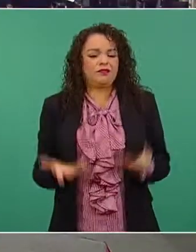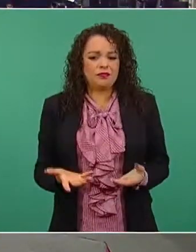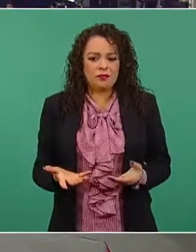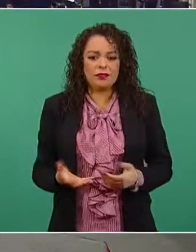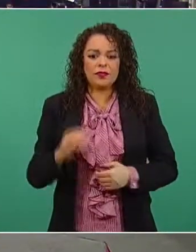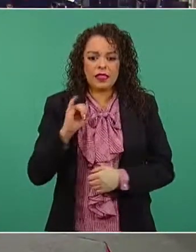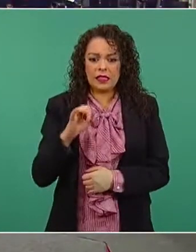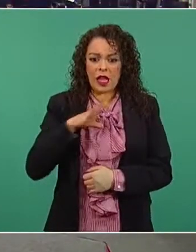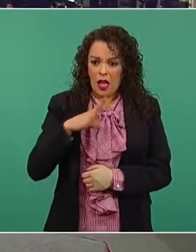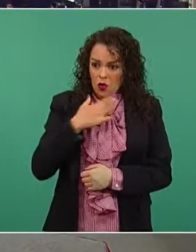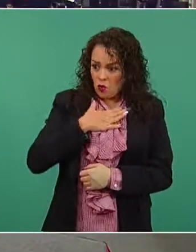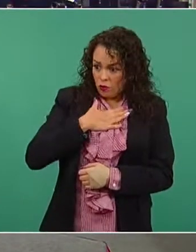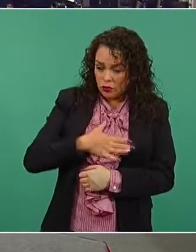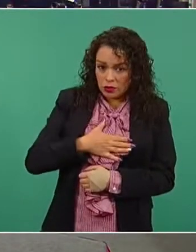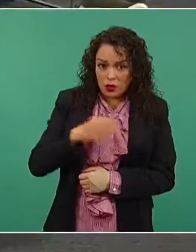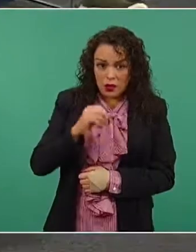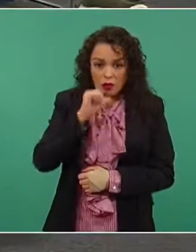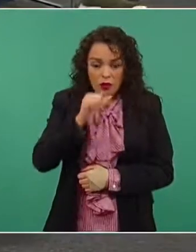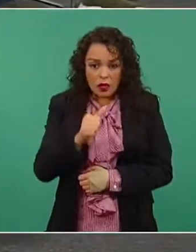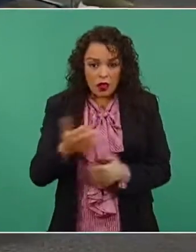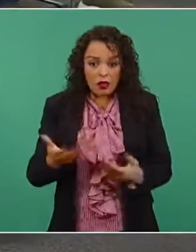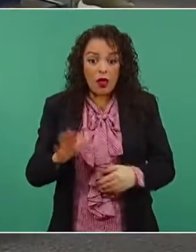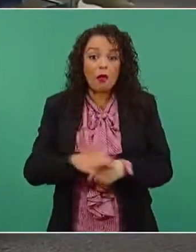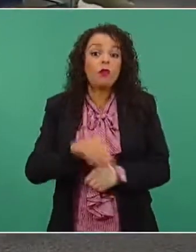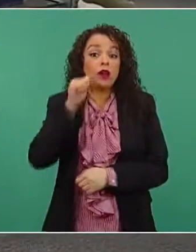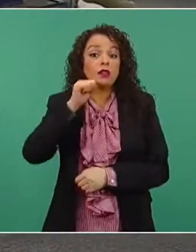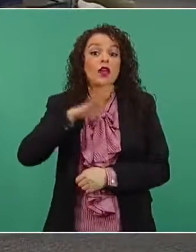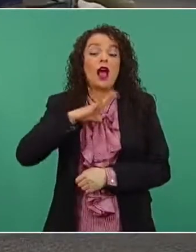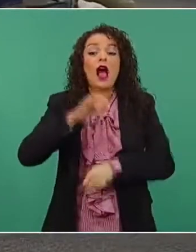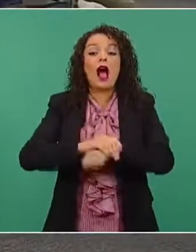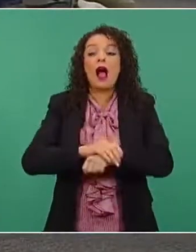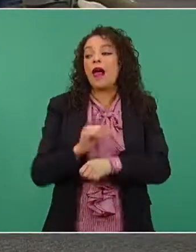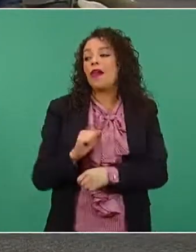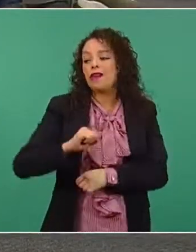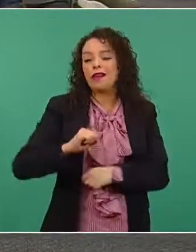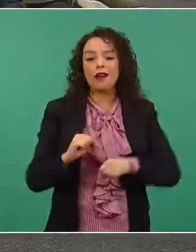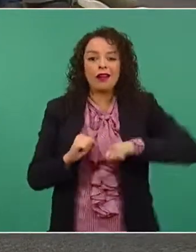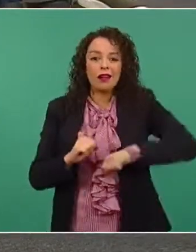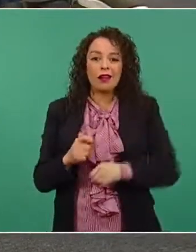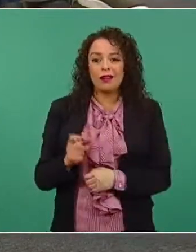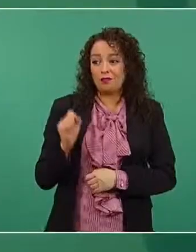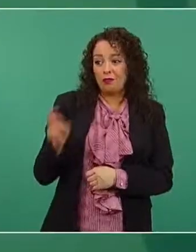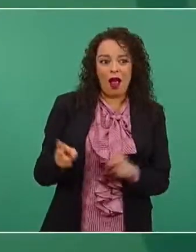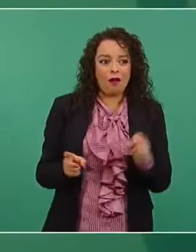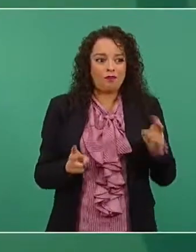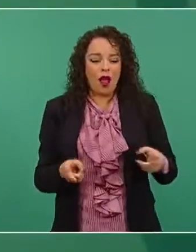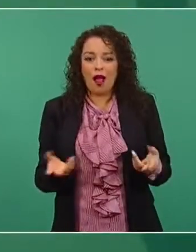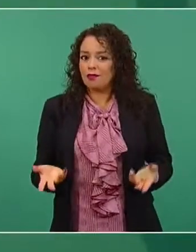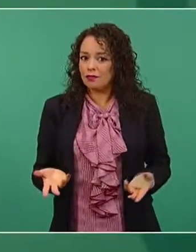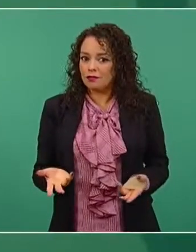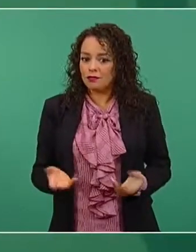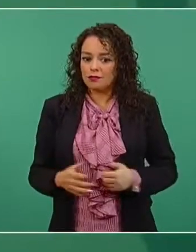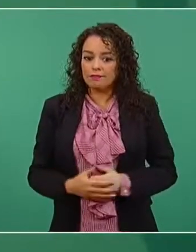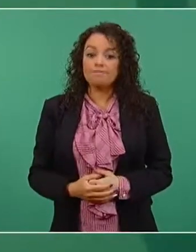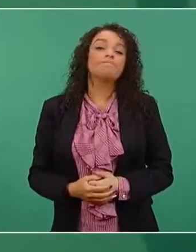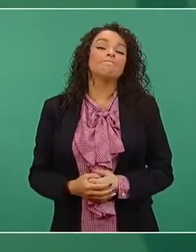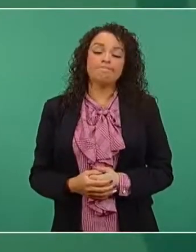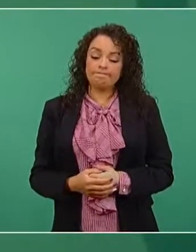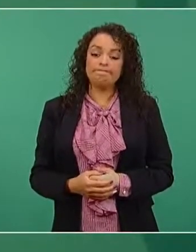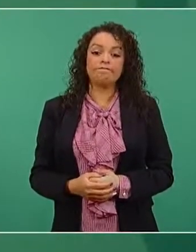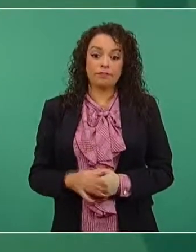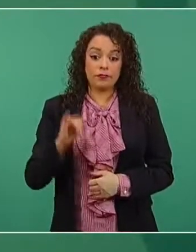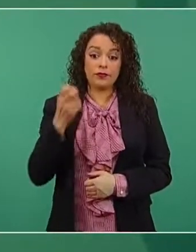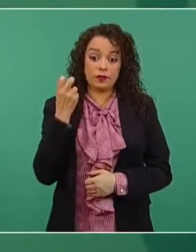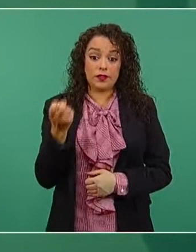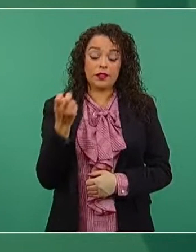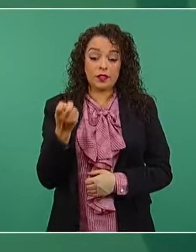se aplique una justicia sin que haya amiguismos, por ejemplo. Sí, eso es muy